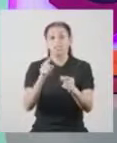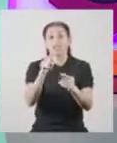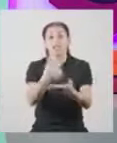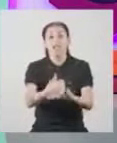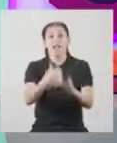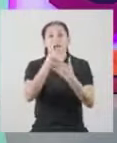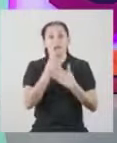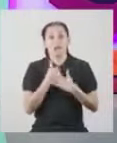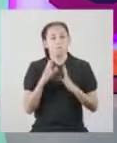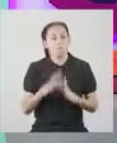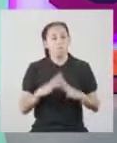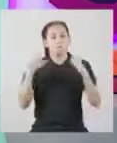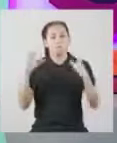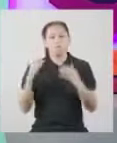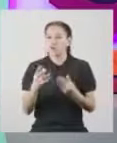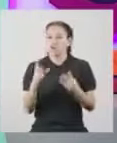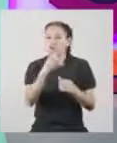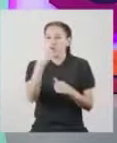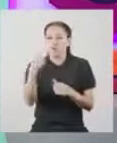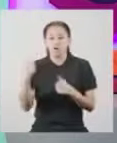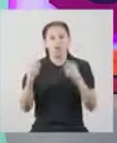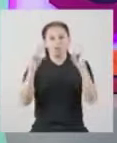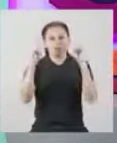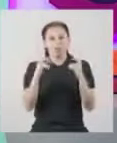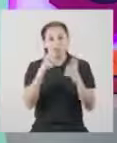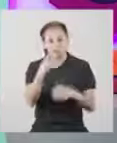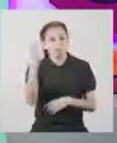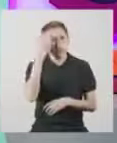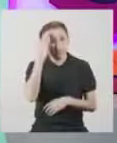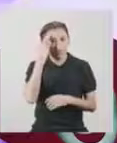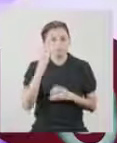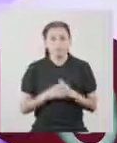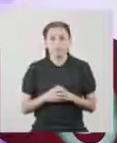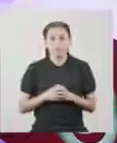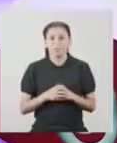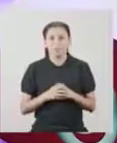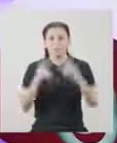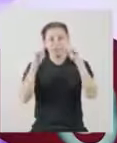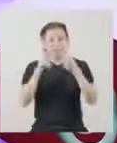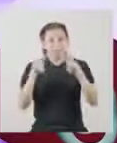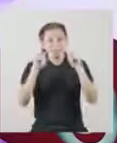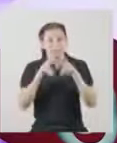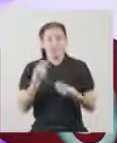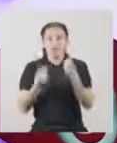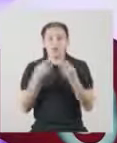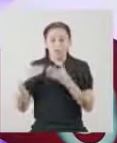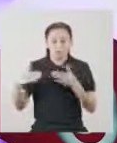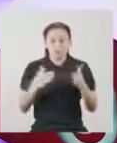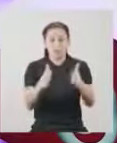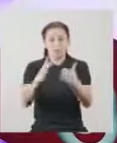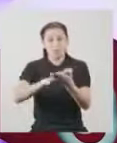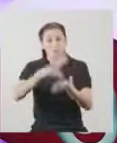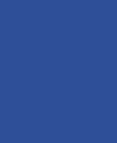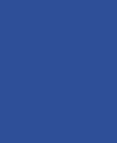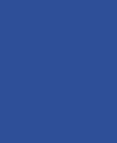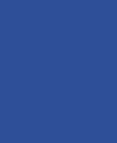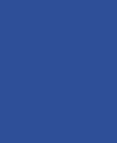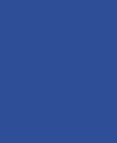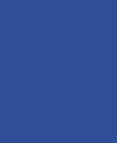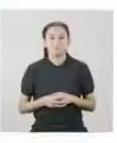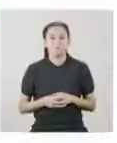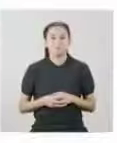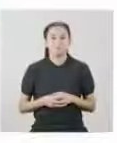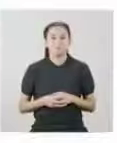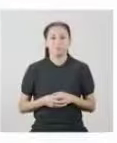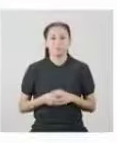Recuerden que nos ayudarán en muchas más situaciones de las que creen. Revisamos cómo vamos en nuestro camino de aprendizaje.